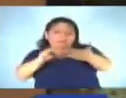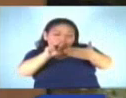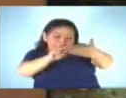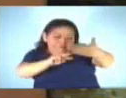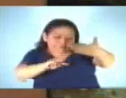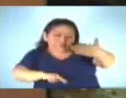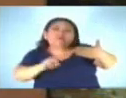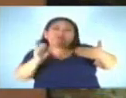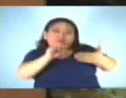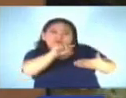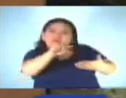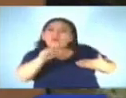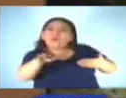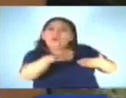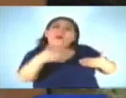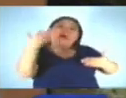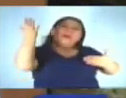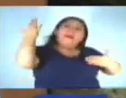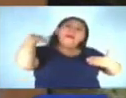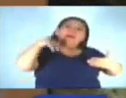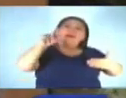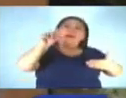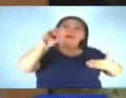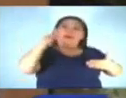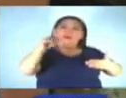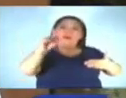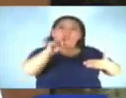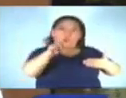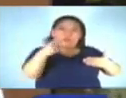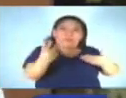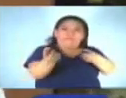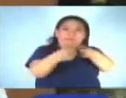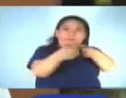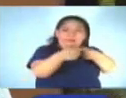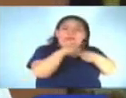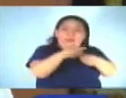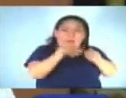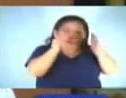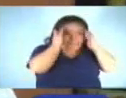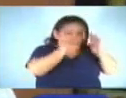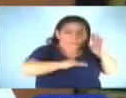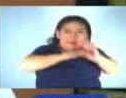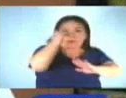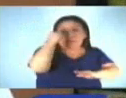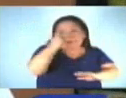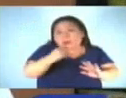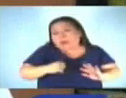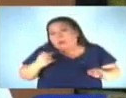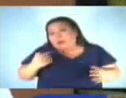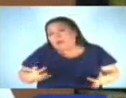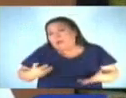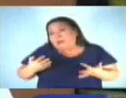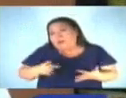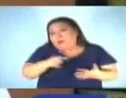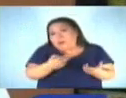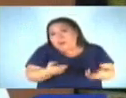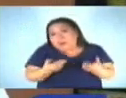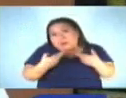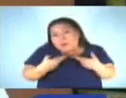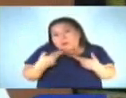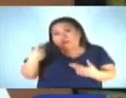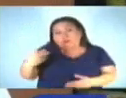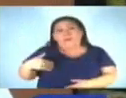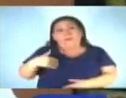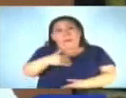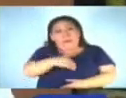a las notificaciones de COFOA, que están con COFOA, que a esa les iba a dar prioridad. Entonces esperamos esa respuesta de la ministra,